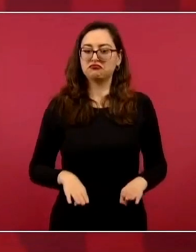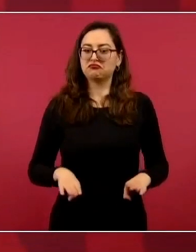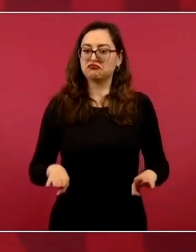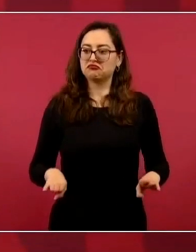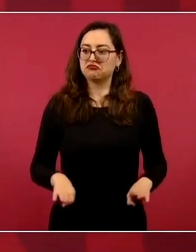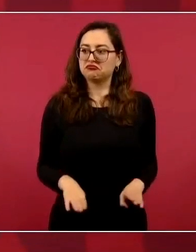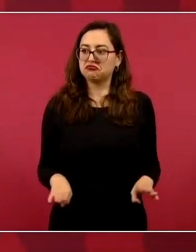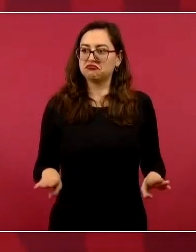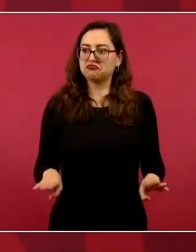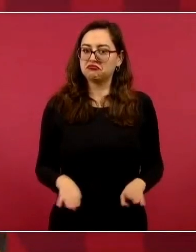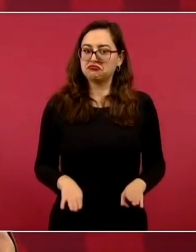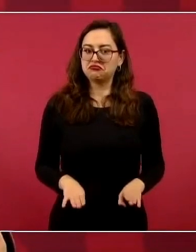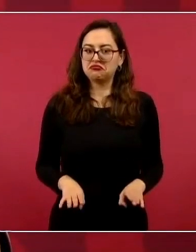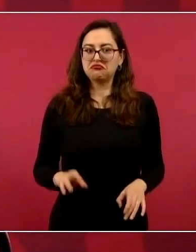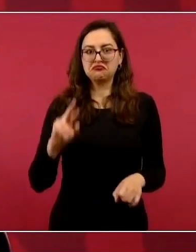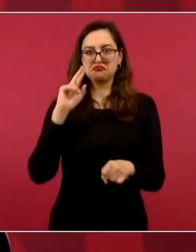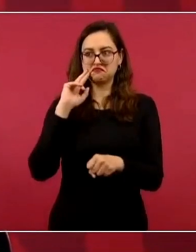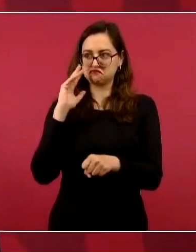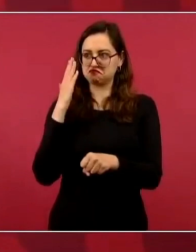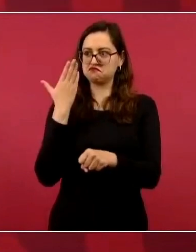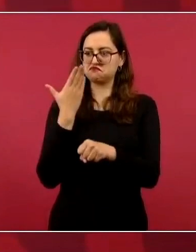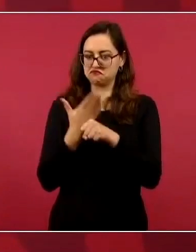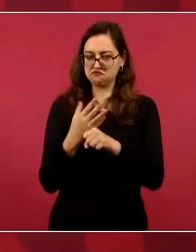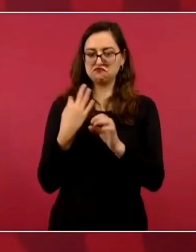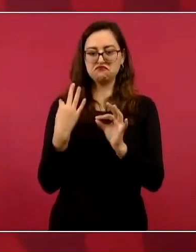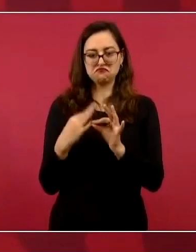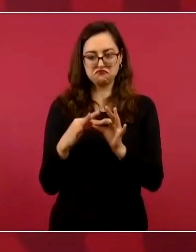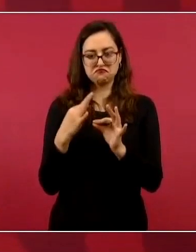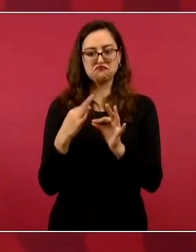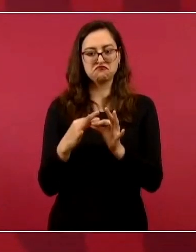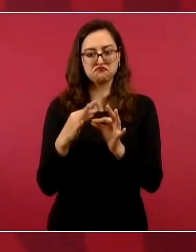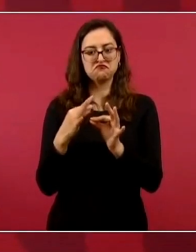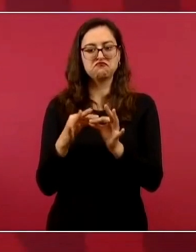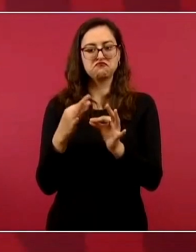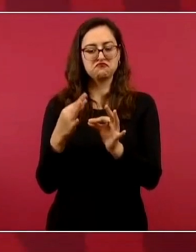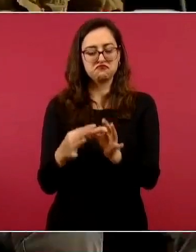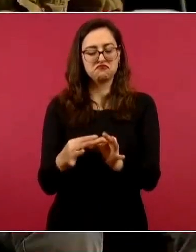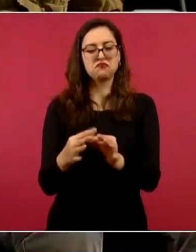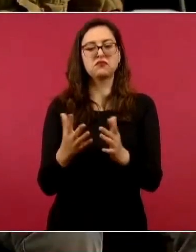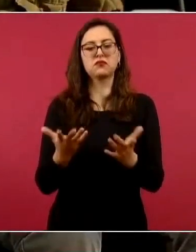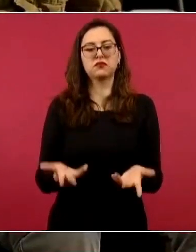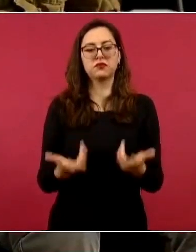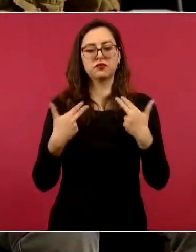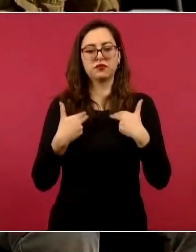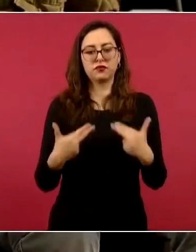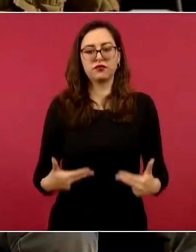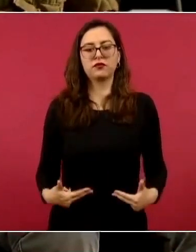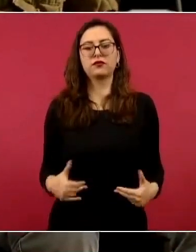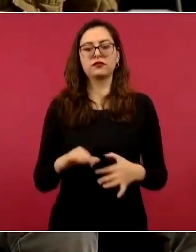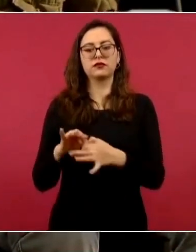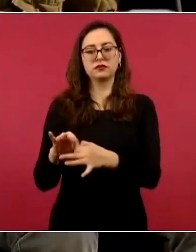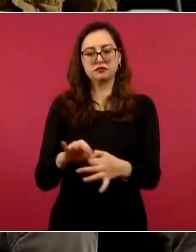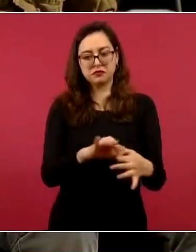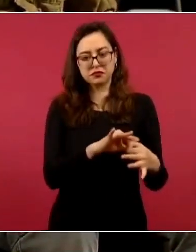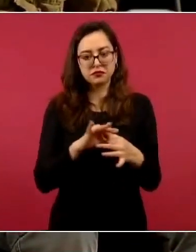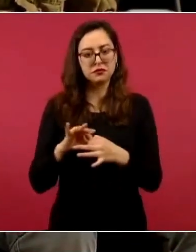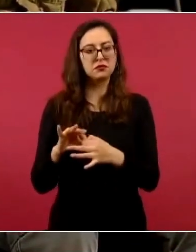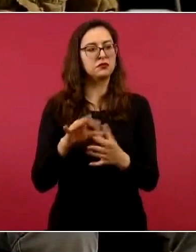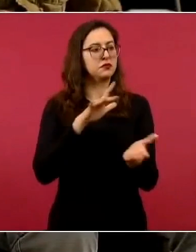muy responsable, muy humana, muy fraterna,